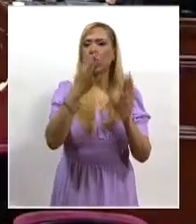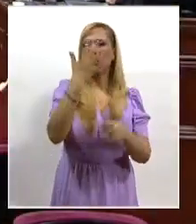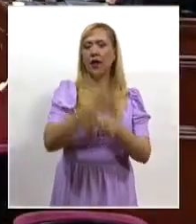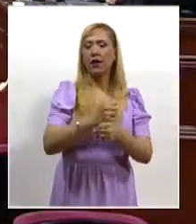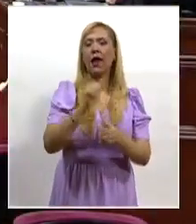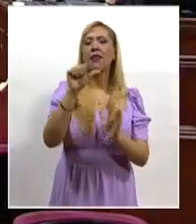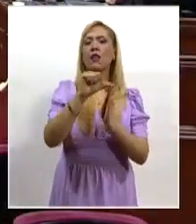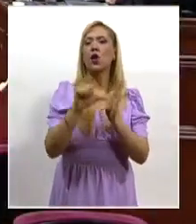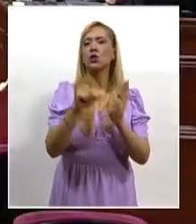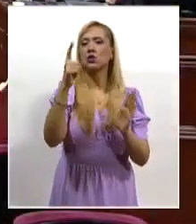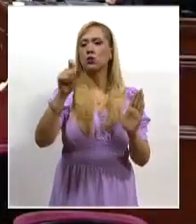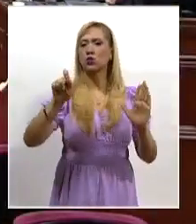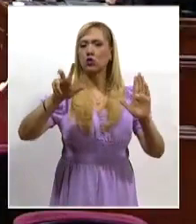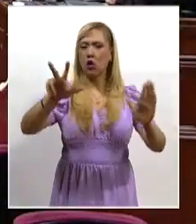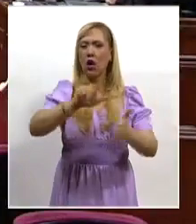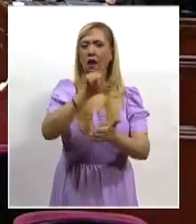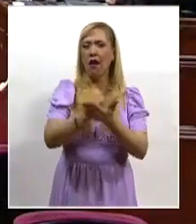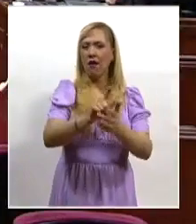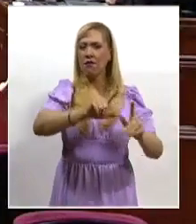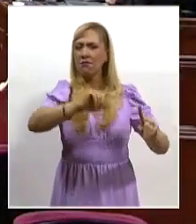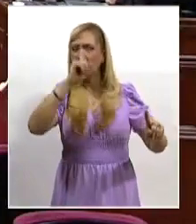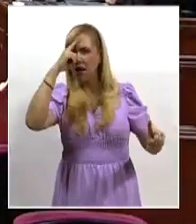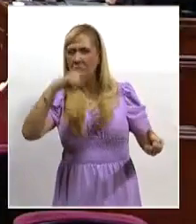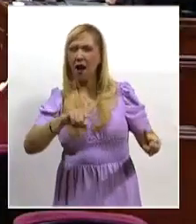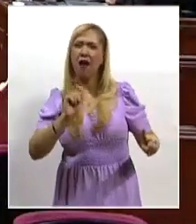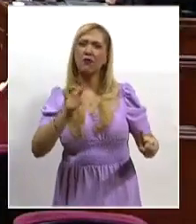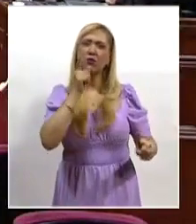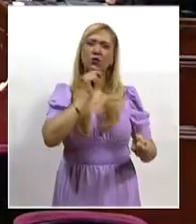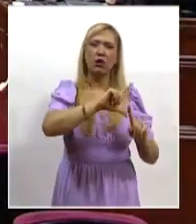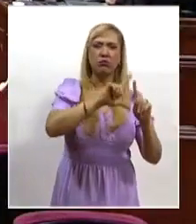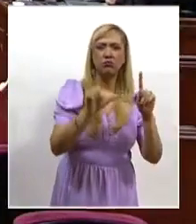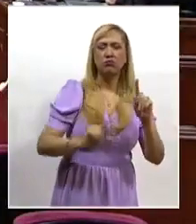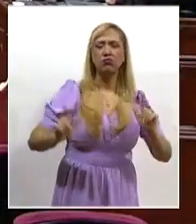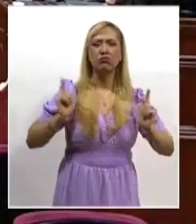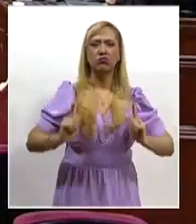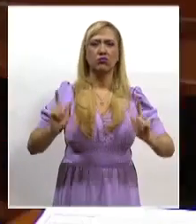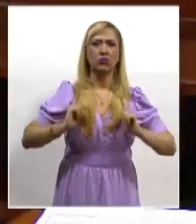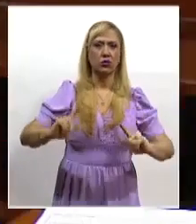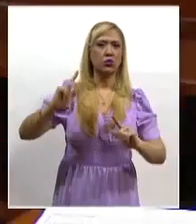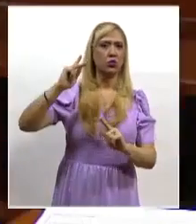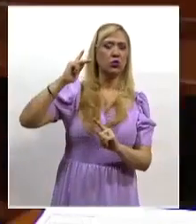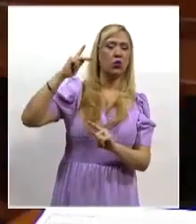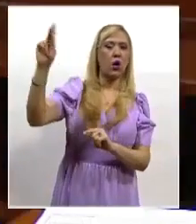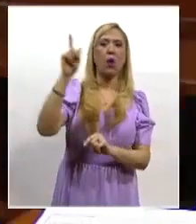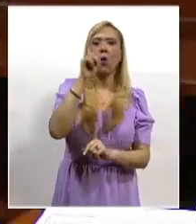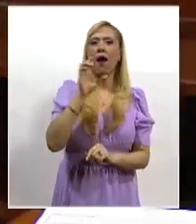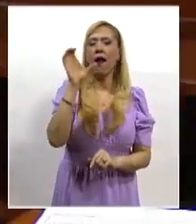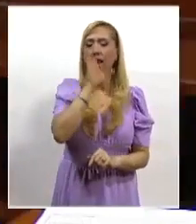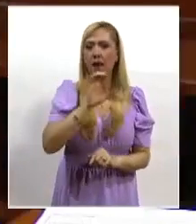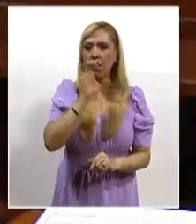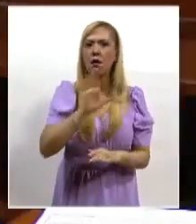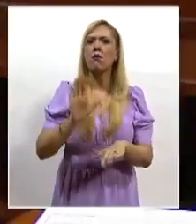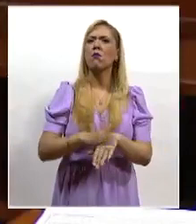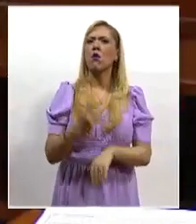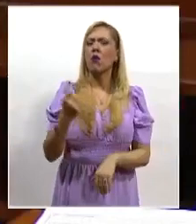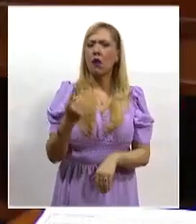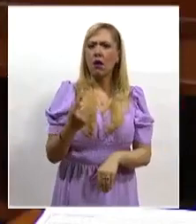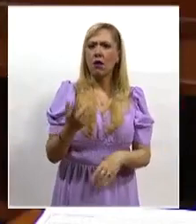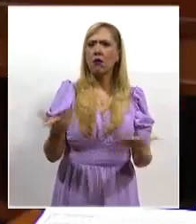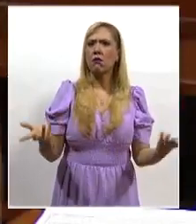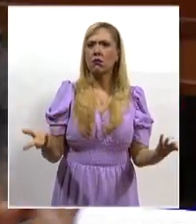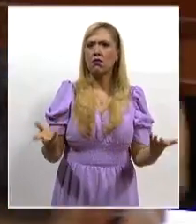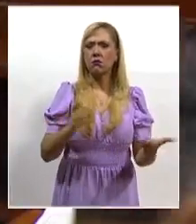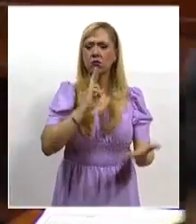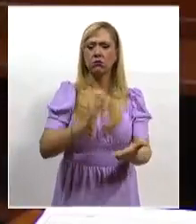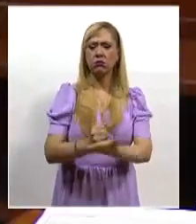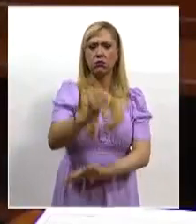128 de la Ley Orgánica de la Fiscalía General del Estado de Aguascalientes, que establecía el requisito de no haber sido condenado por sentencia